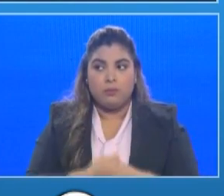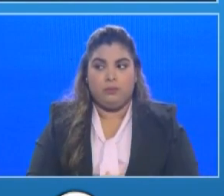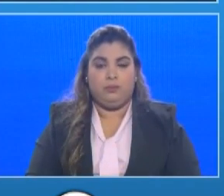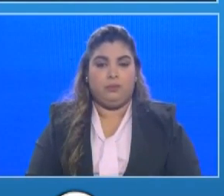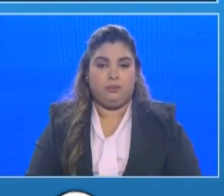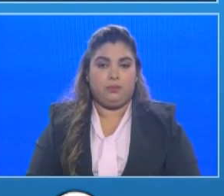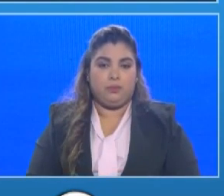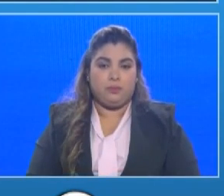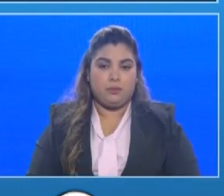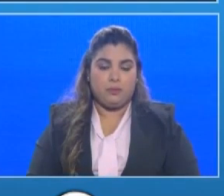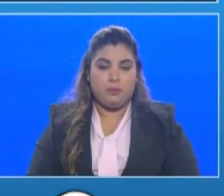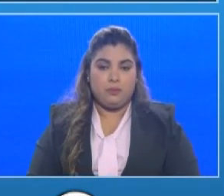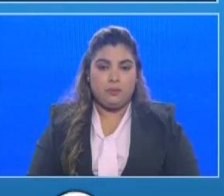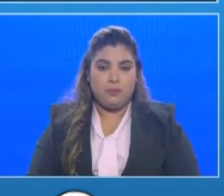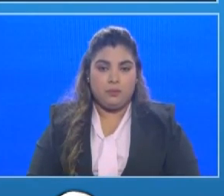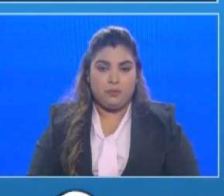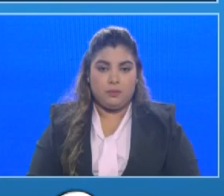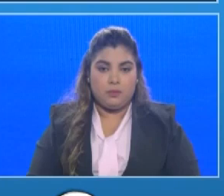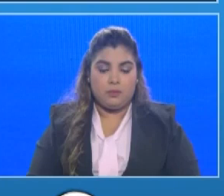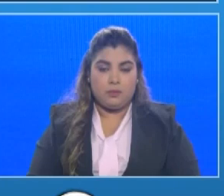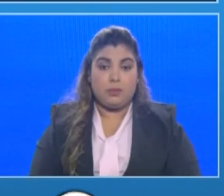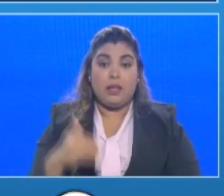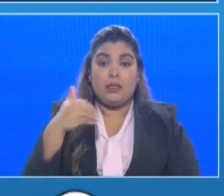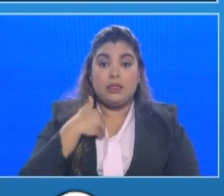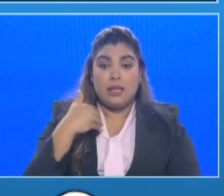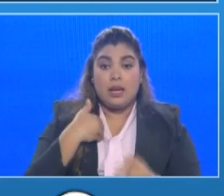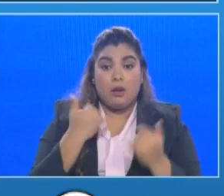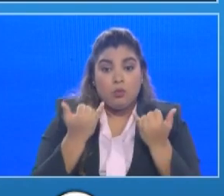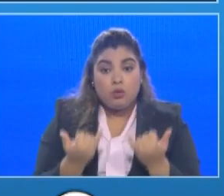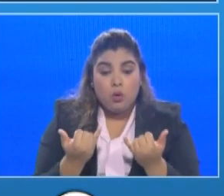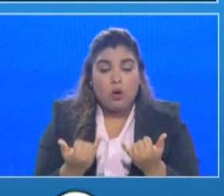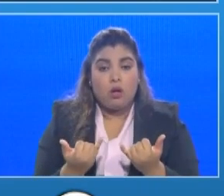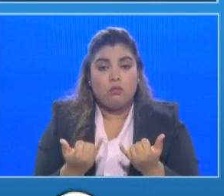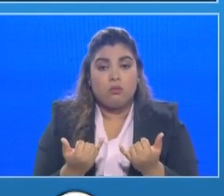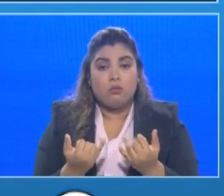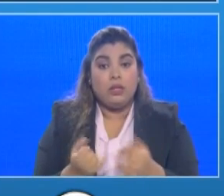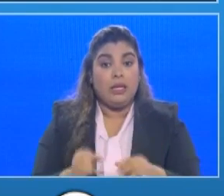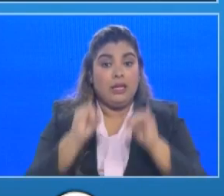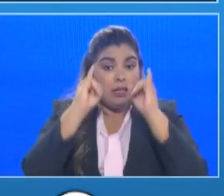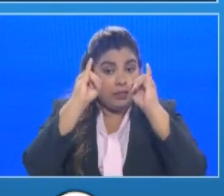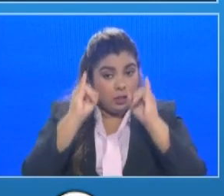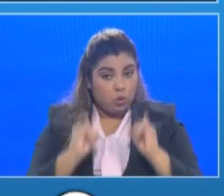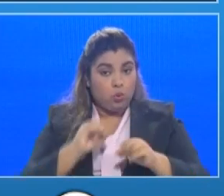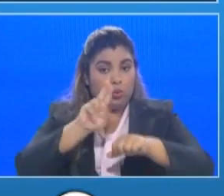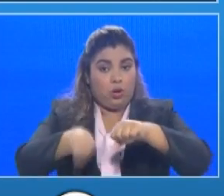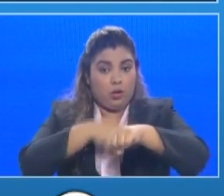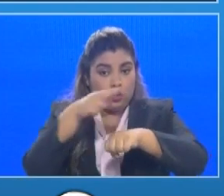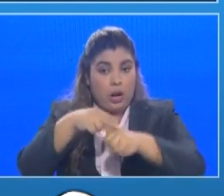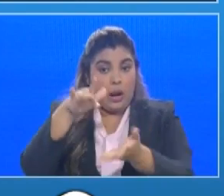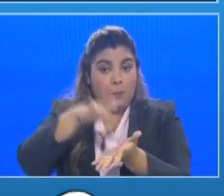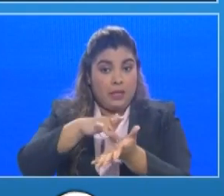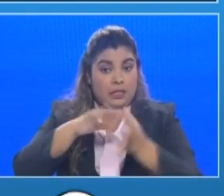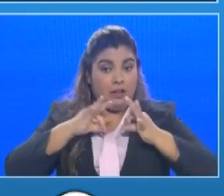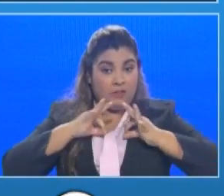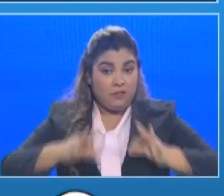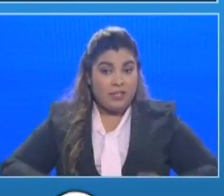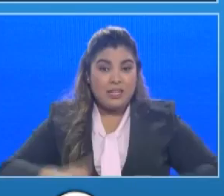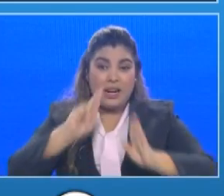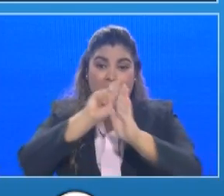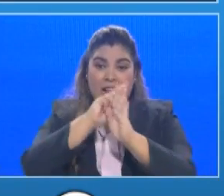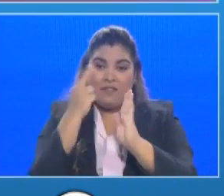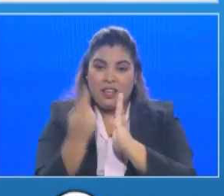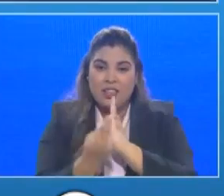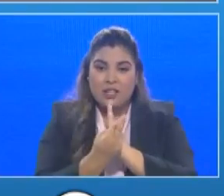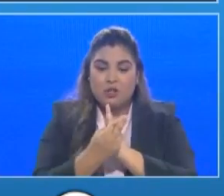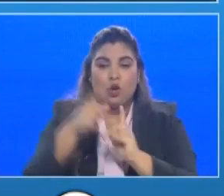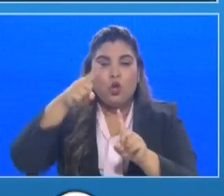en donde tenemos ahorita el Instituto Nacional de Medicina Física que tenemos la unidad respiratoria y a veces el